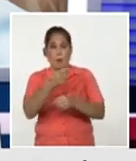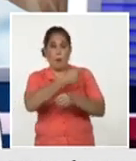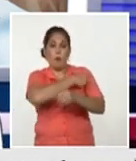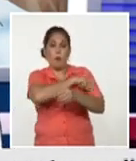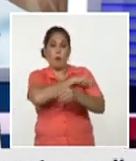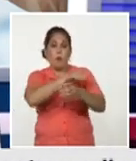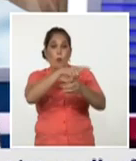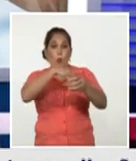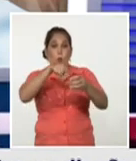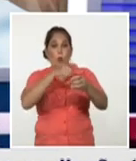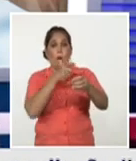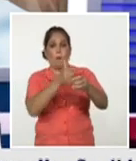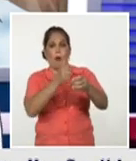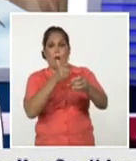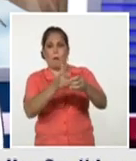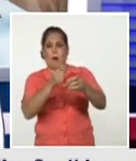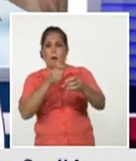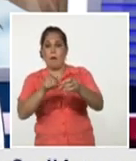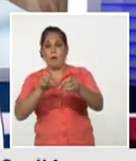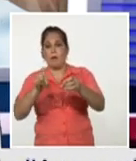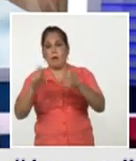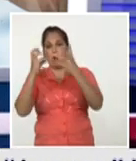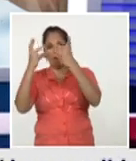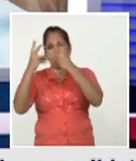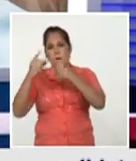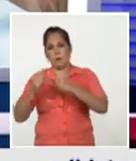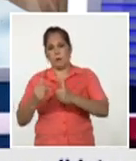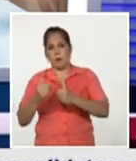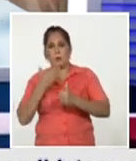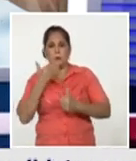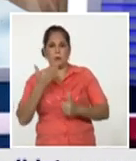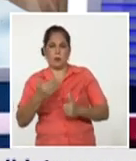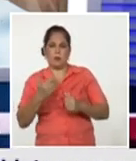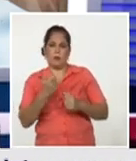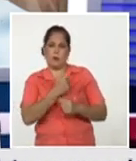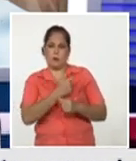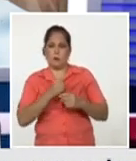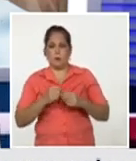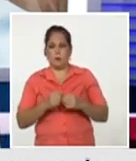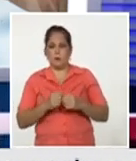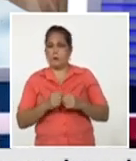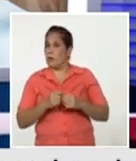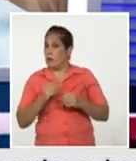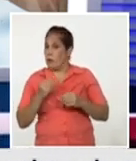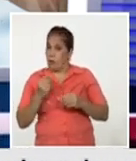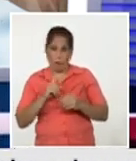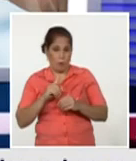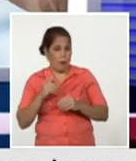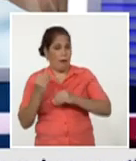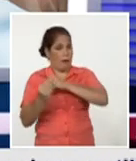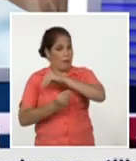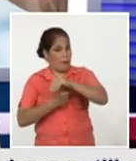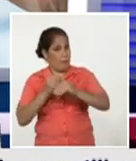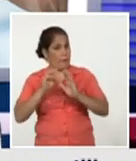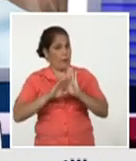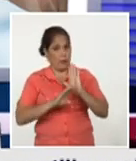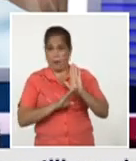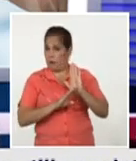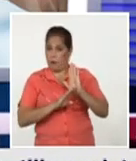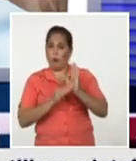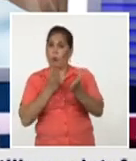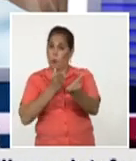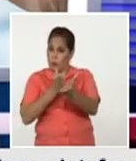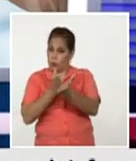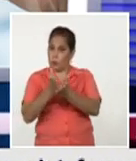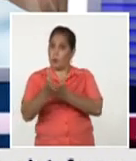tener al final los resultados de cuán eficaz puede ser la vacuna que no va a sustituir muchas de las medidas que hoy existen creo que se van a quedar para